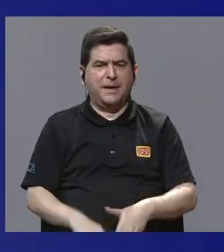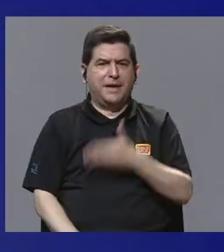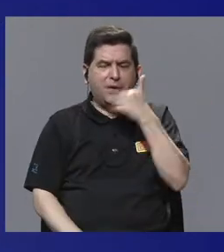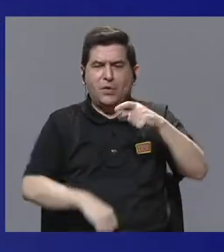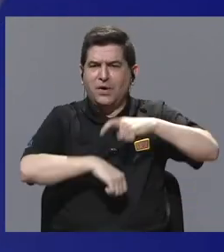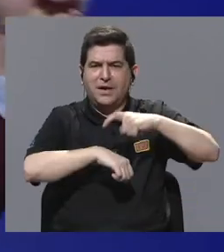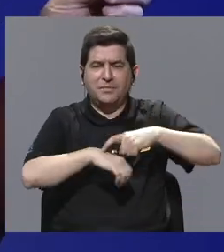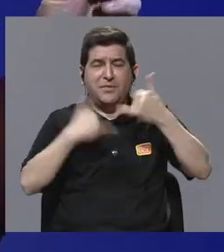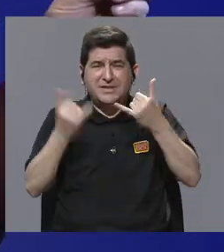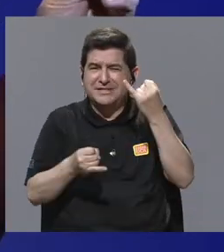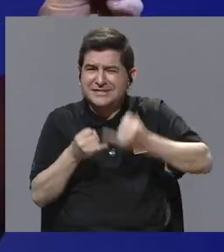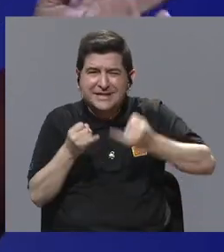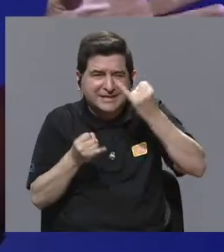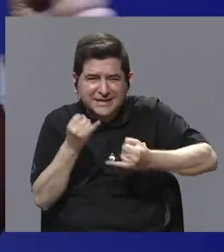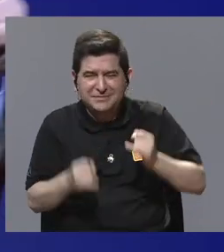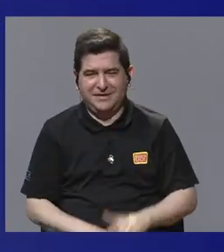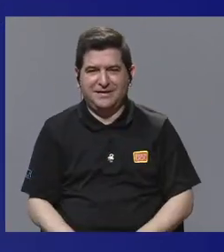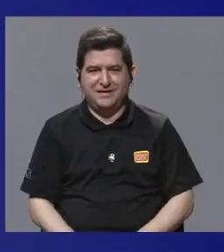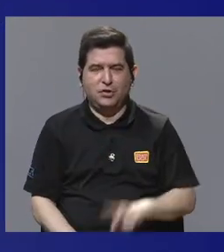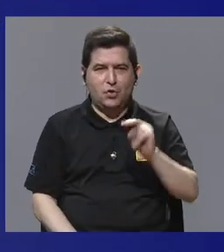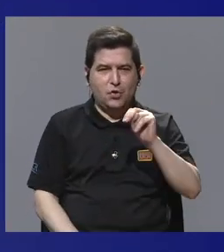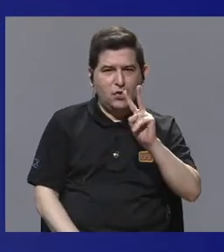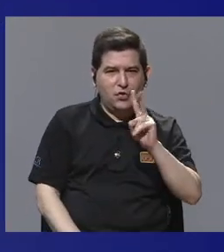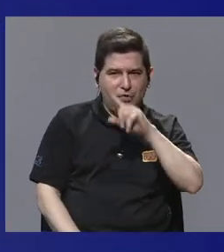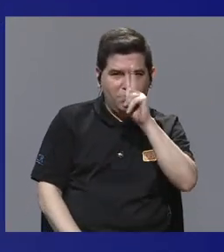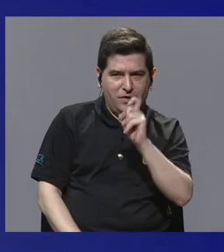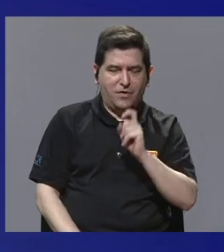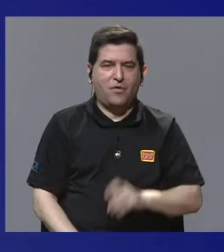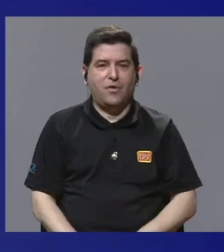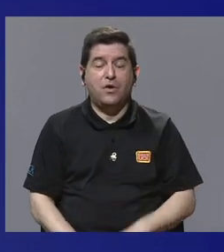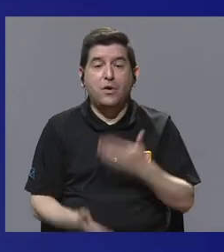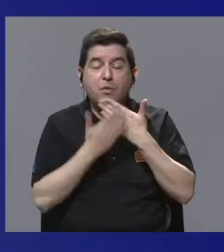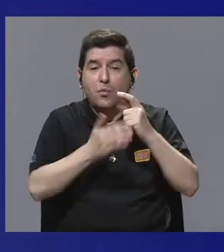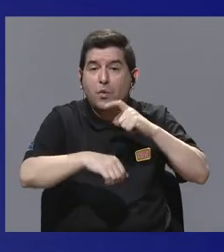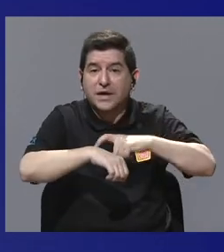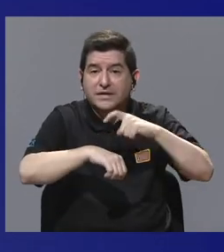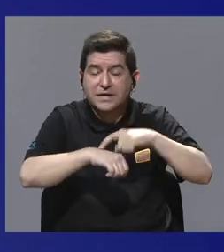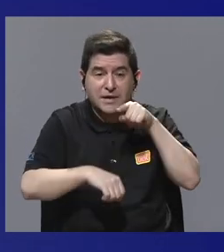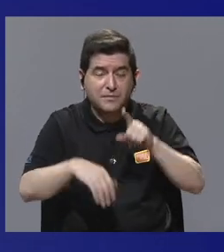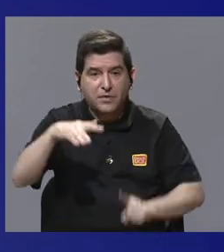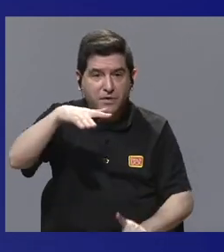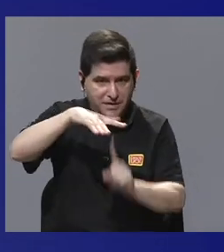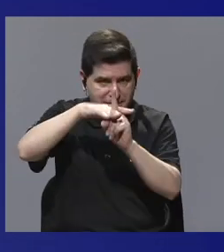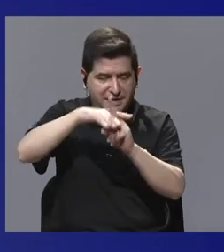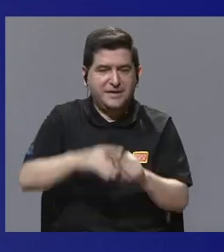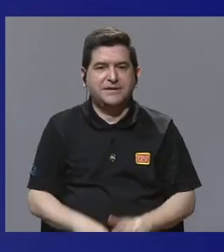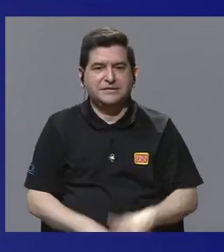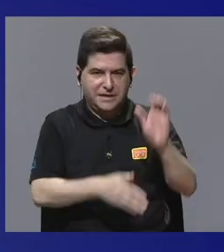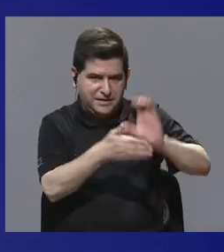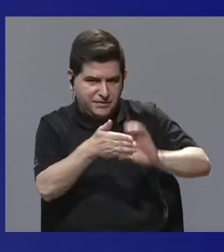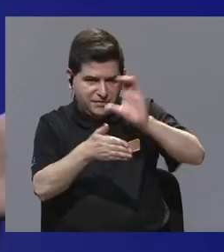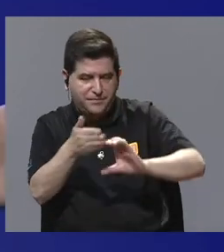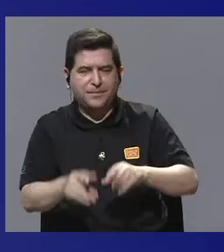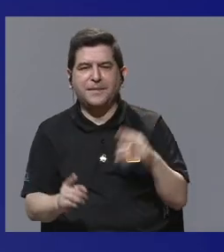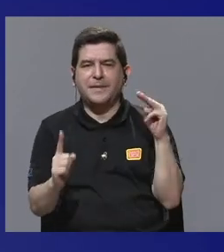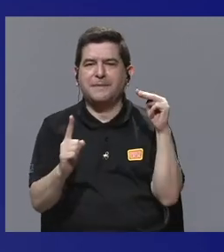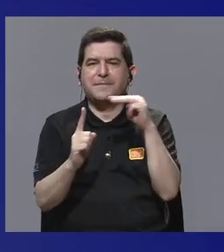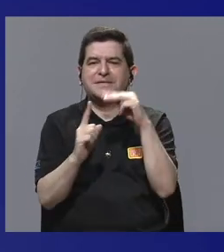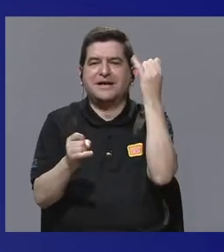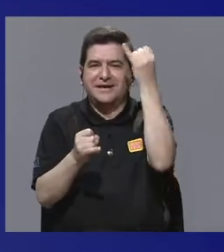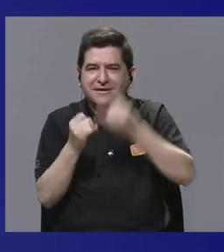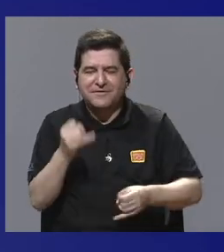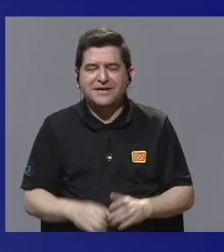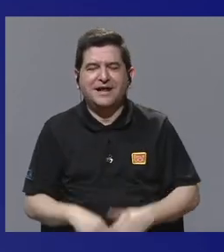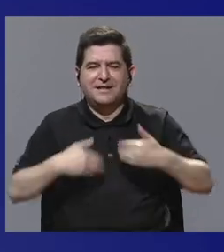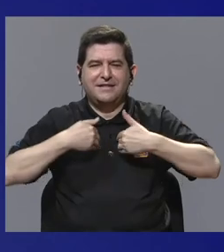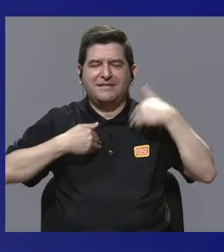pero que llega en el mejor momento. Ya casi nos vamos, tal vez para cerrar, Nicole. Llega en un buen momento esta serie y tal vez un mensaje final